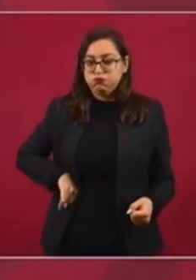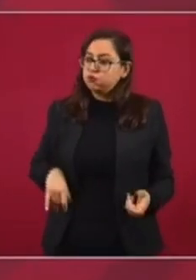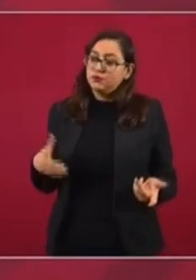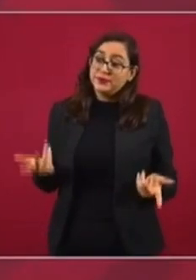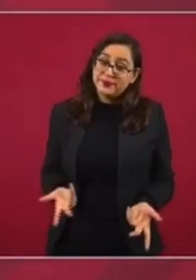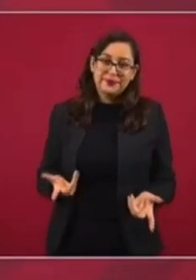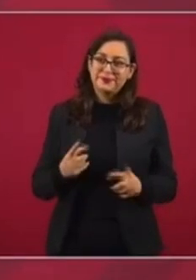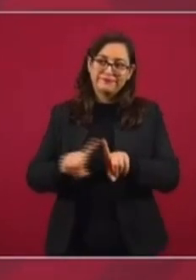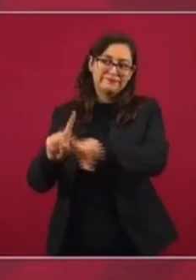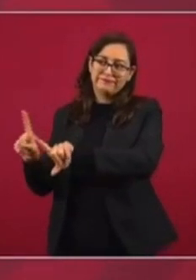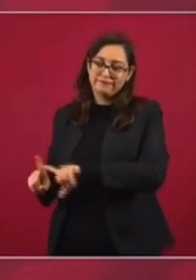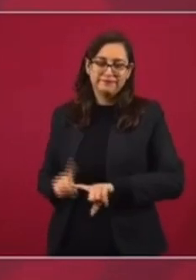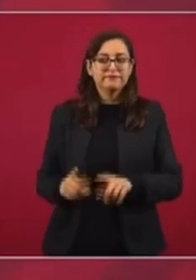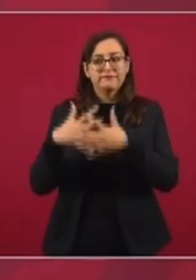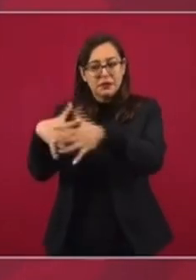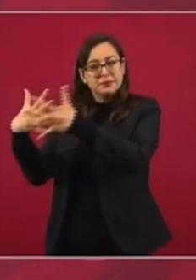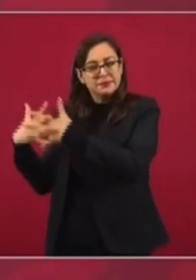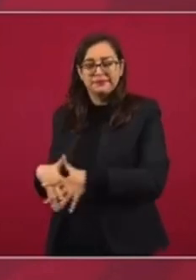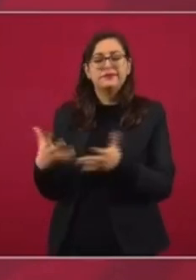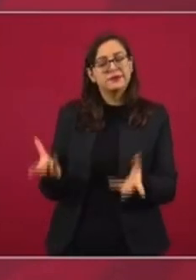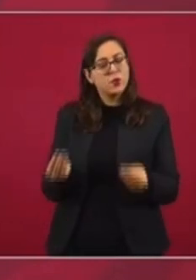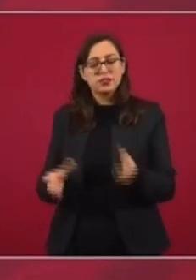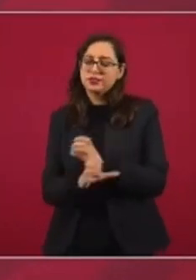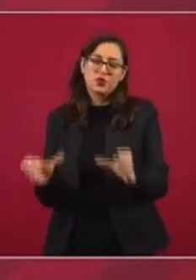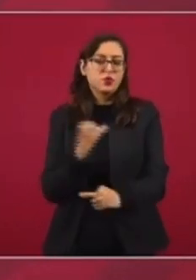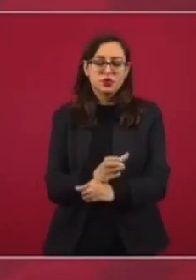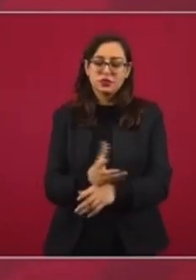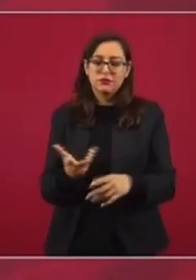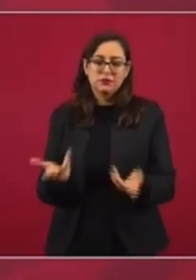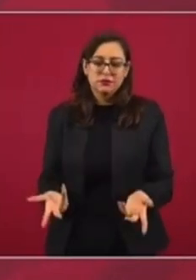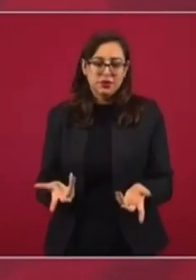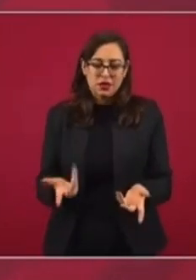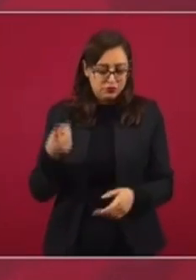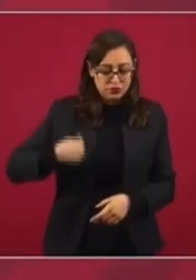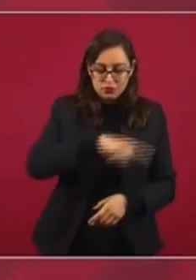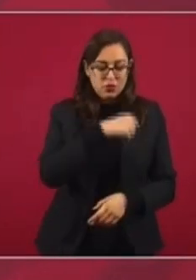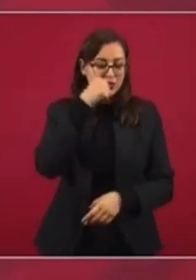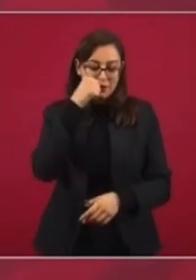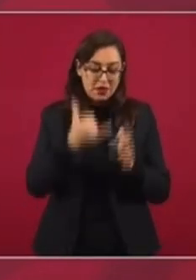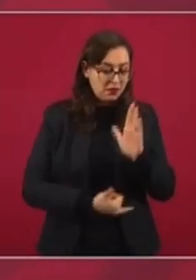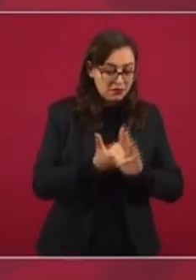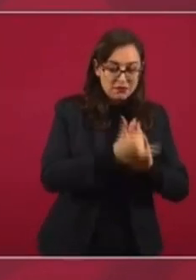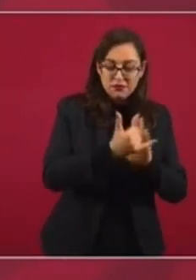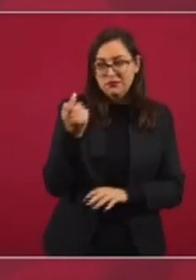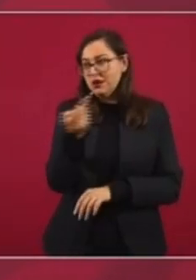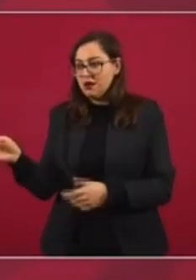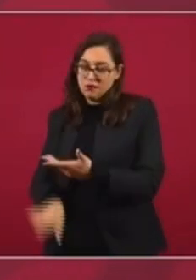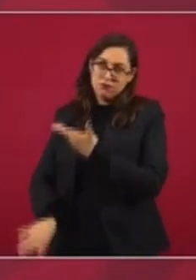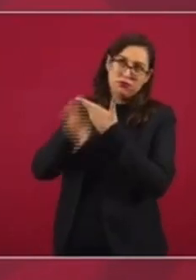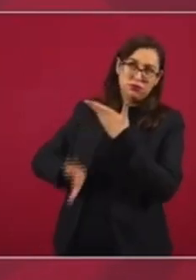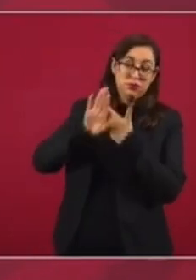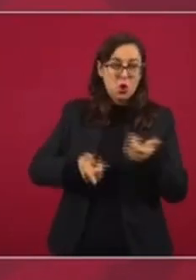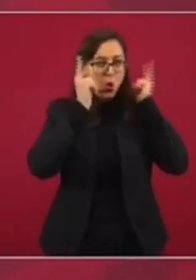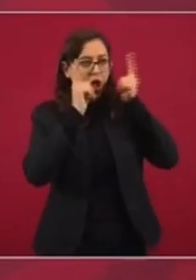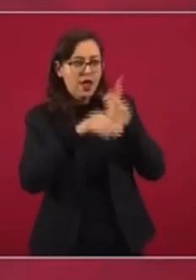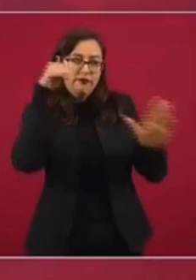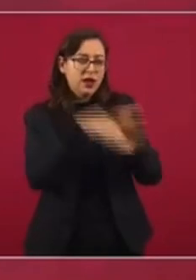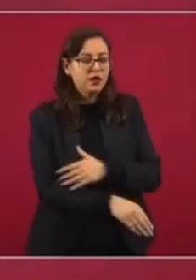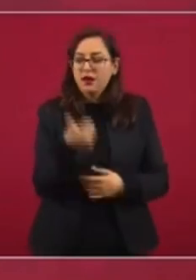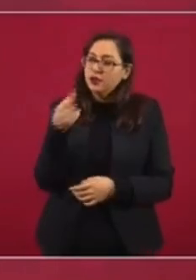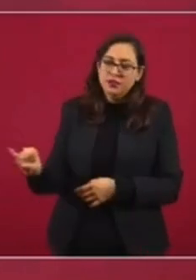inmiscuidos en todo lo que hacemos de obras. Quisieran que fracasáramos. Acuérdense ustedes